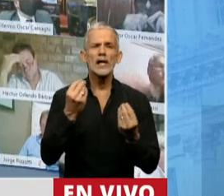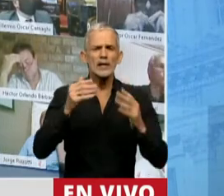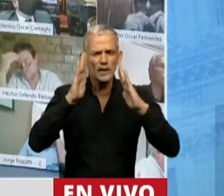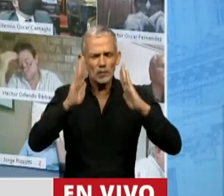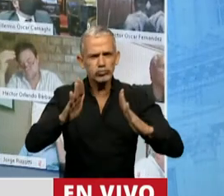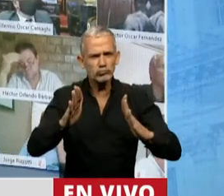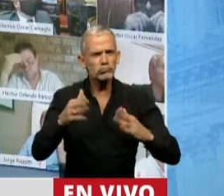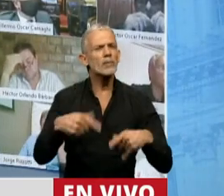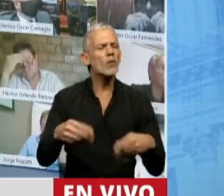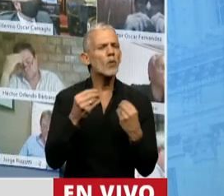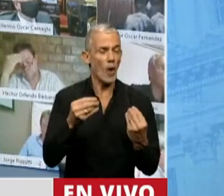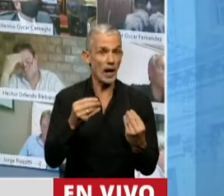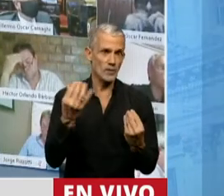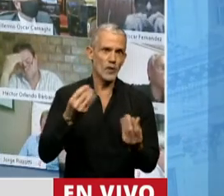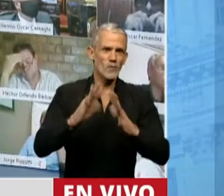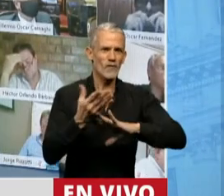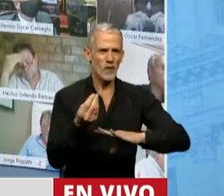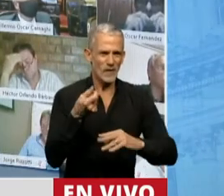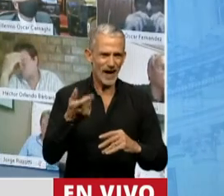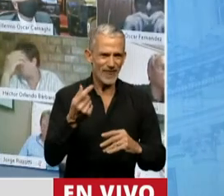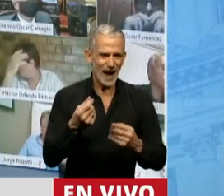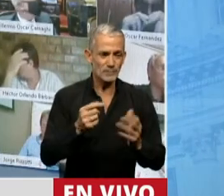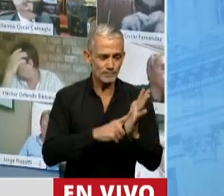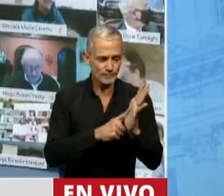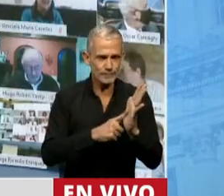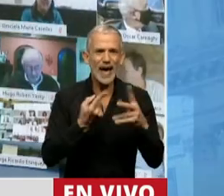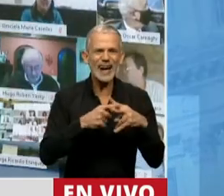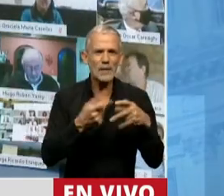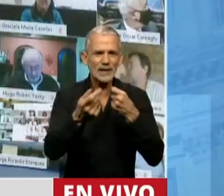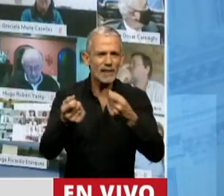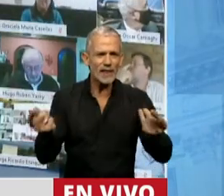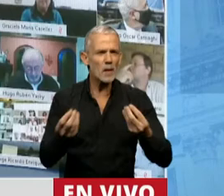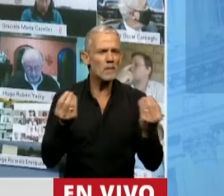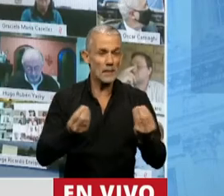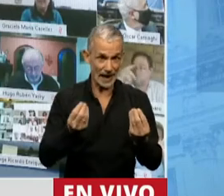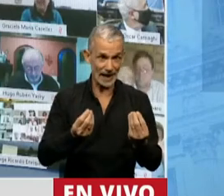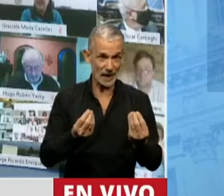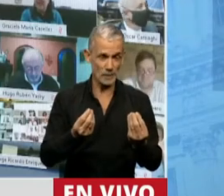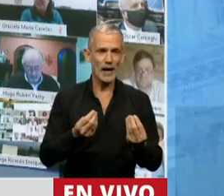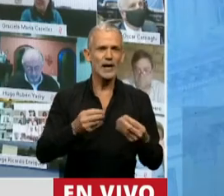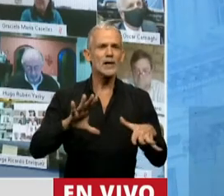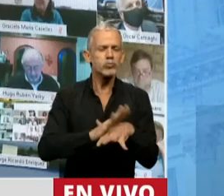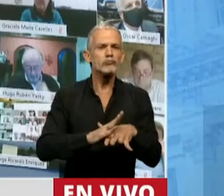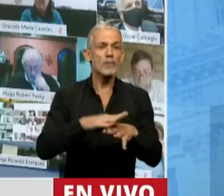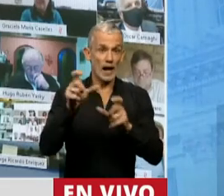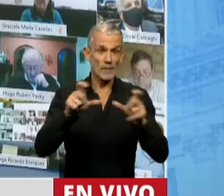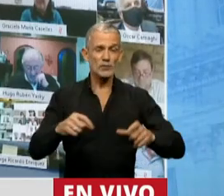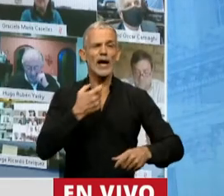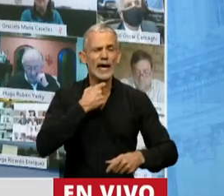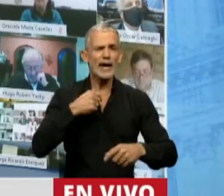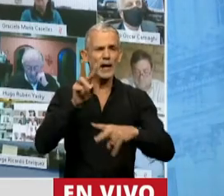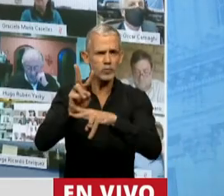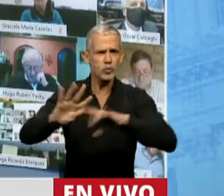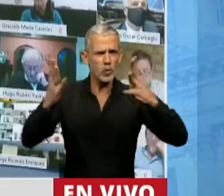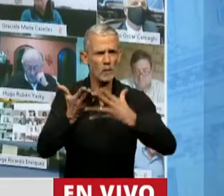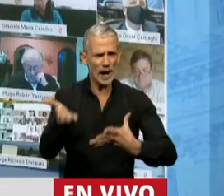justamente cómo vamos a dar ese carácter de herramienta para que efectivamente aquellos que quieren defender el